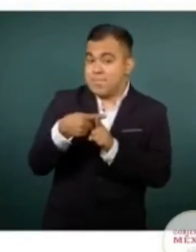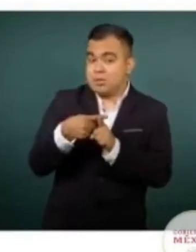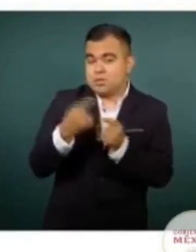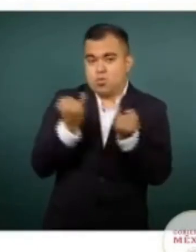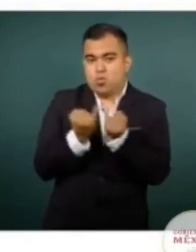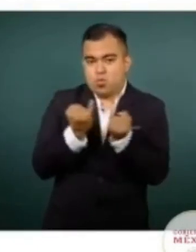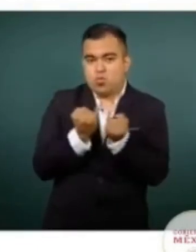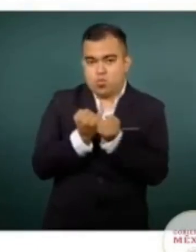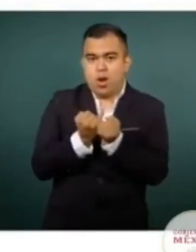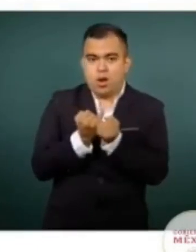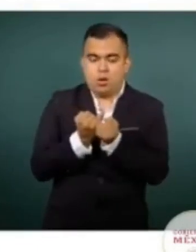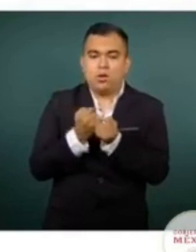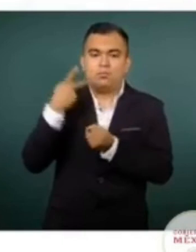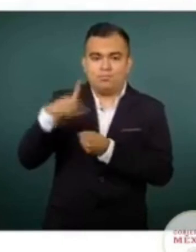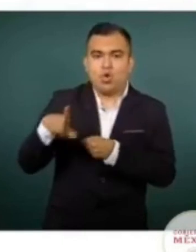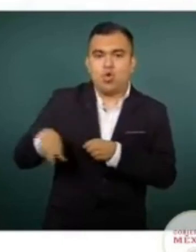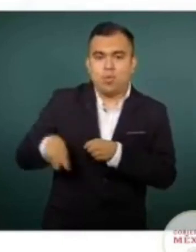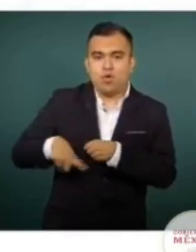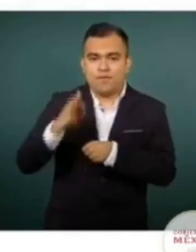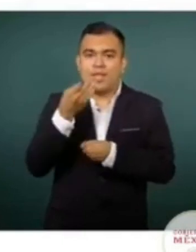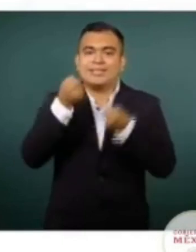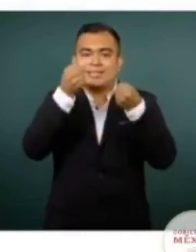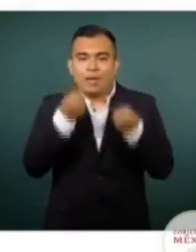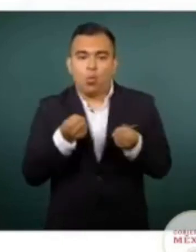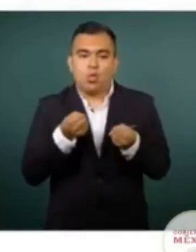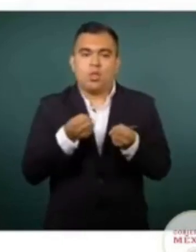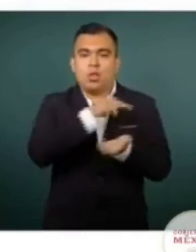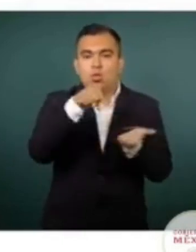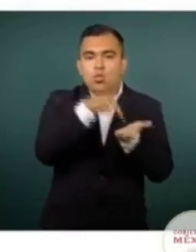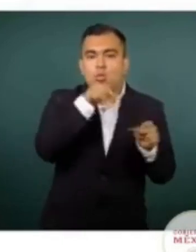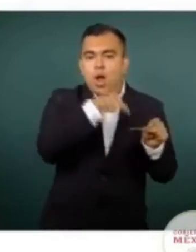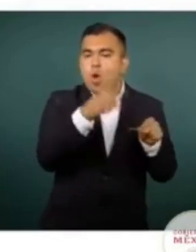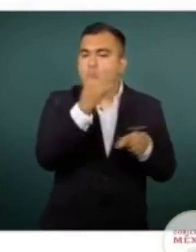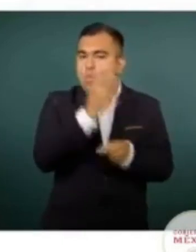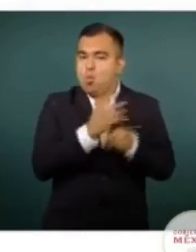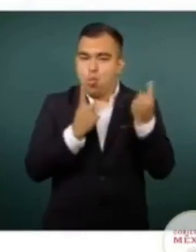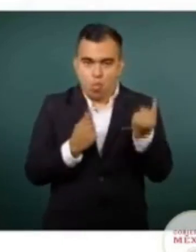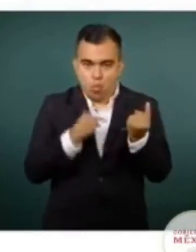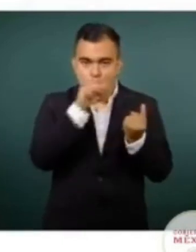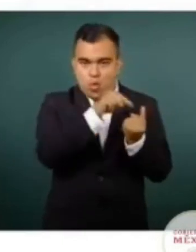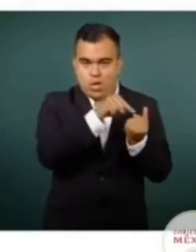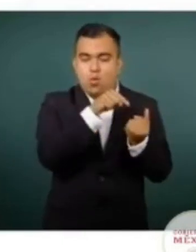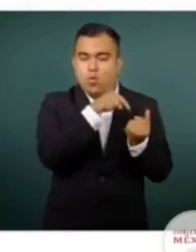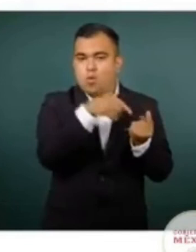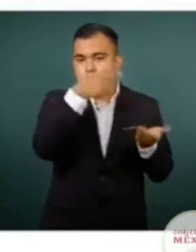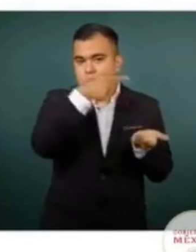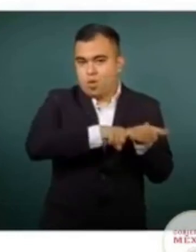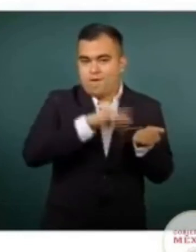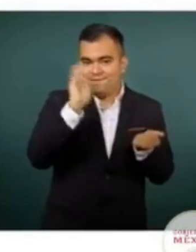Federales seguridad e instalaciones, que aquí solamente hay una a la que se le da este servicio,